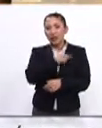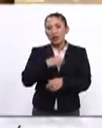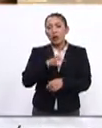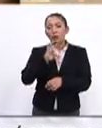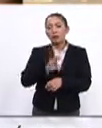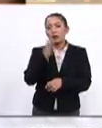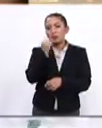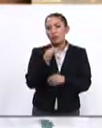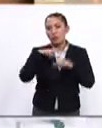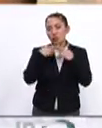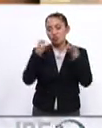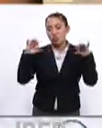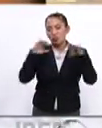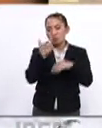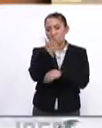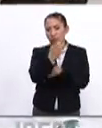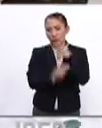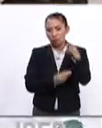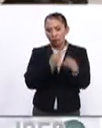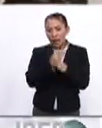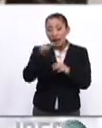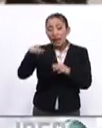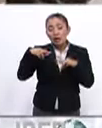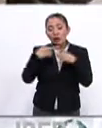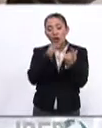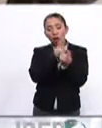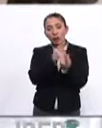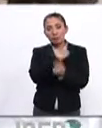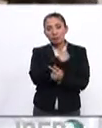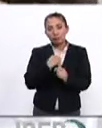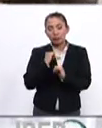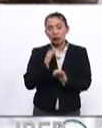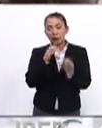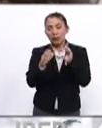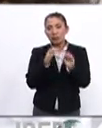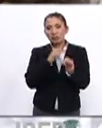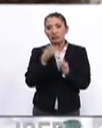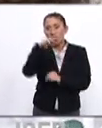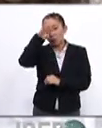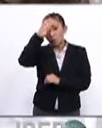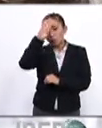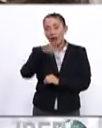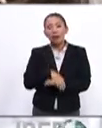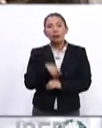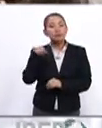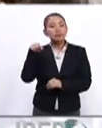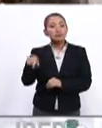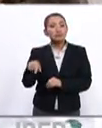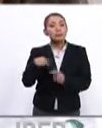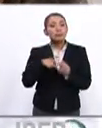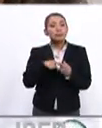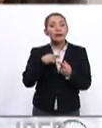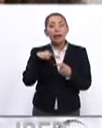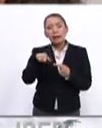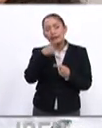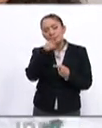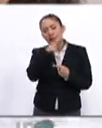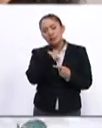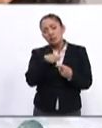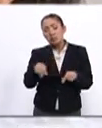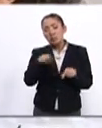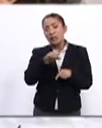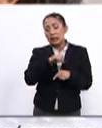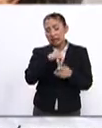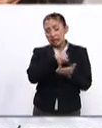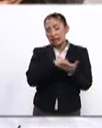del 49º Foro Económico Mundial ahí se reunió con el Ministro de Comercio Exterior de Cuba Rodrigo Malmierca Díaz quien destacó el papel